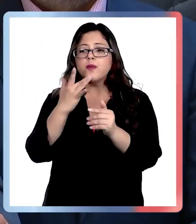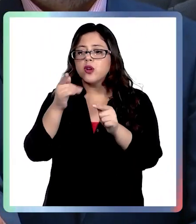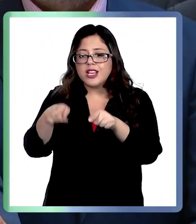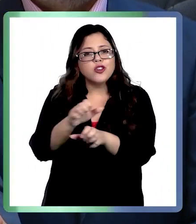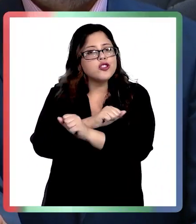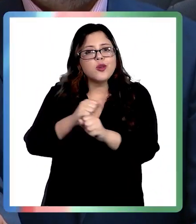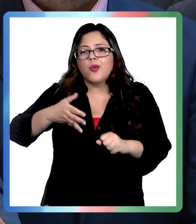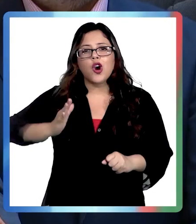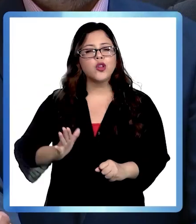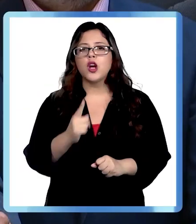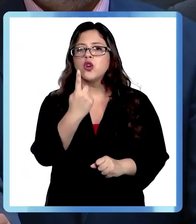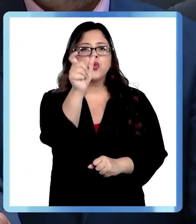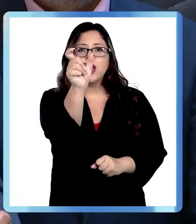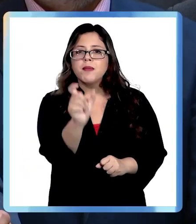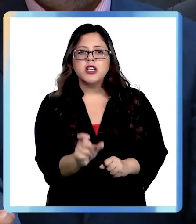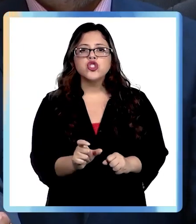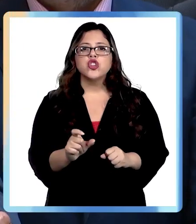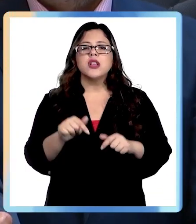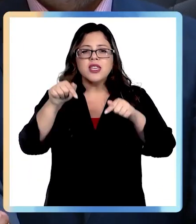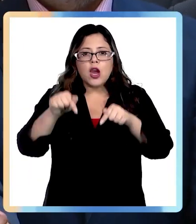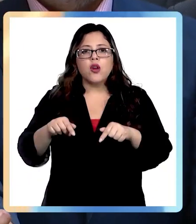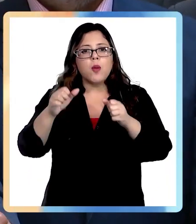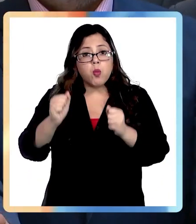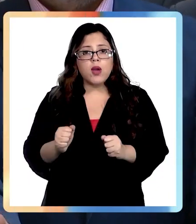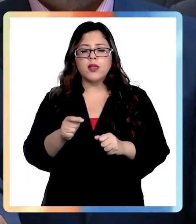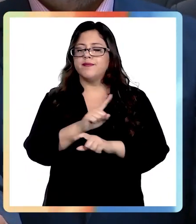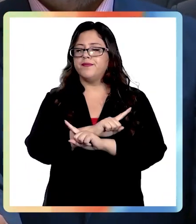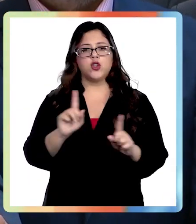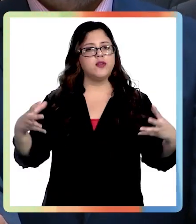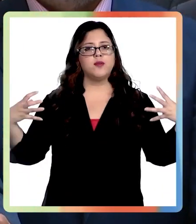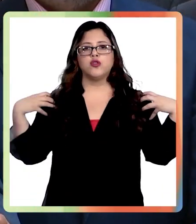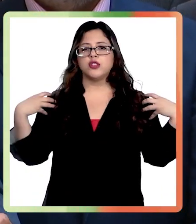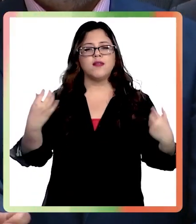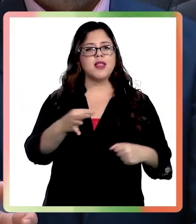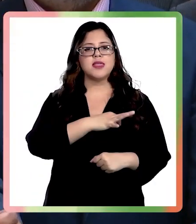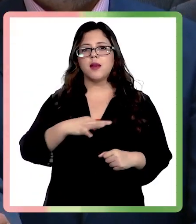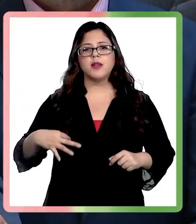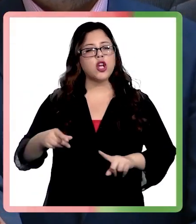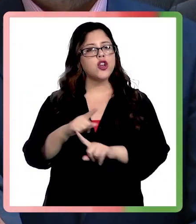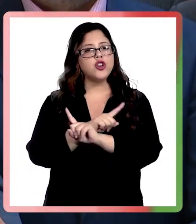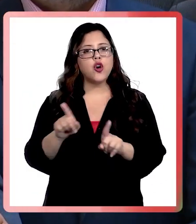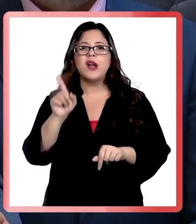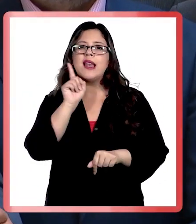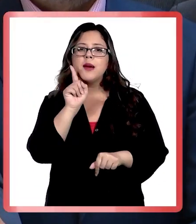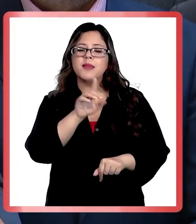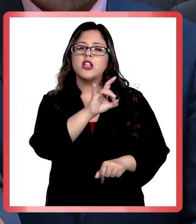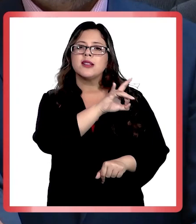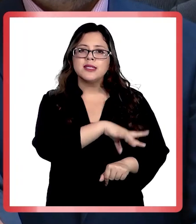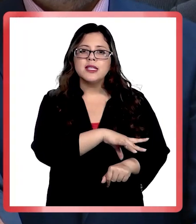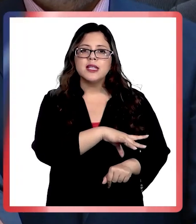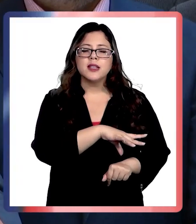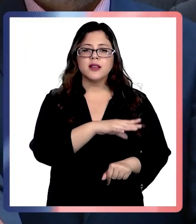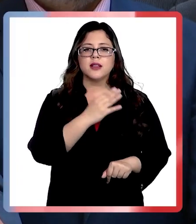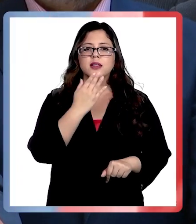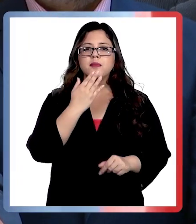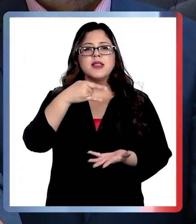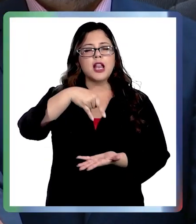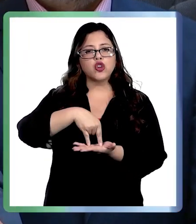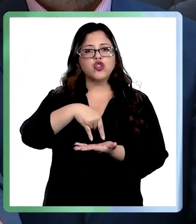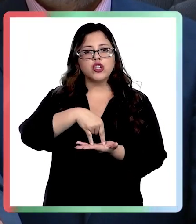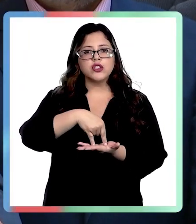no es una persona que esté en condiciones de continuar a cargo de ese ministerio. Le ha mentido a Chile, le ha mentido al Congreso Nacional